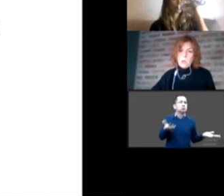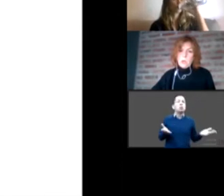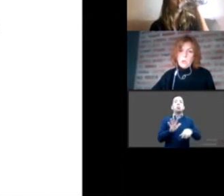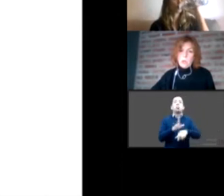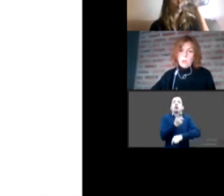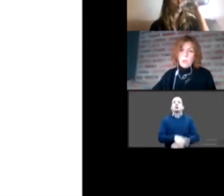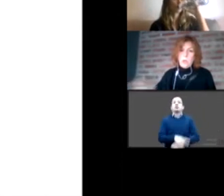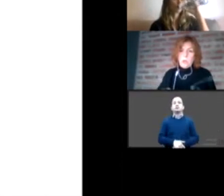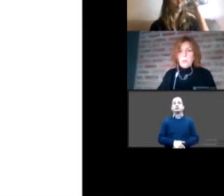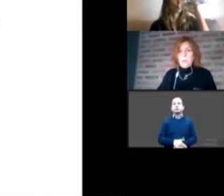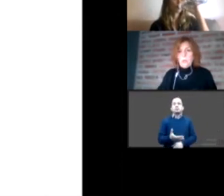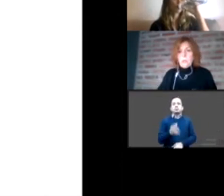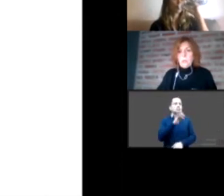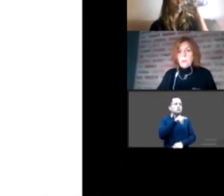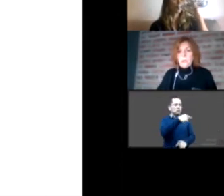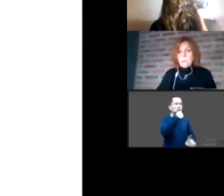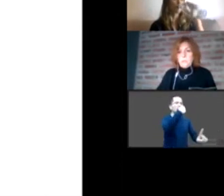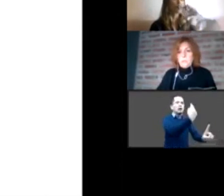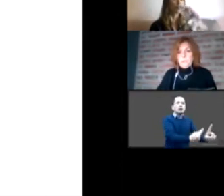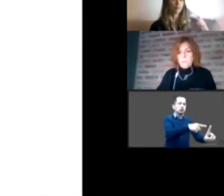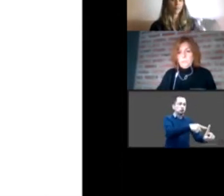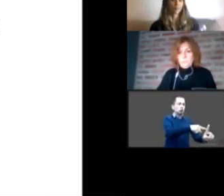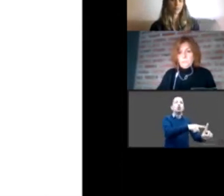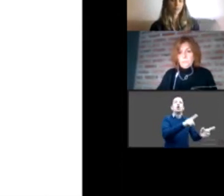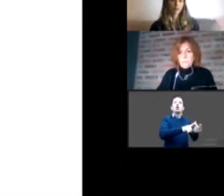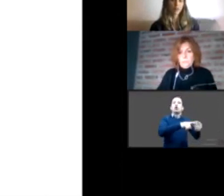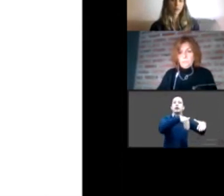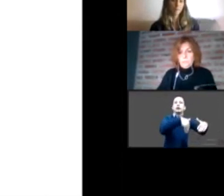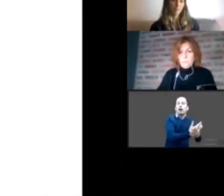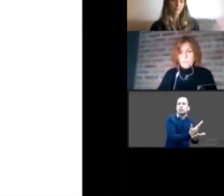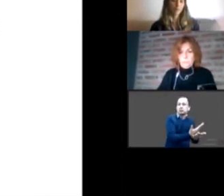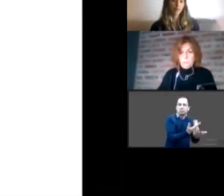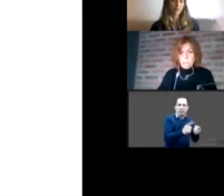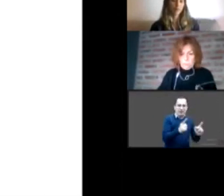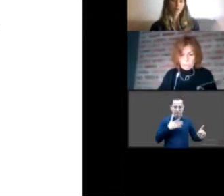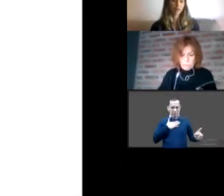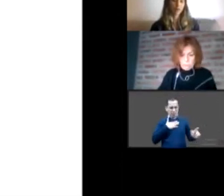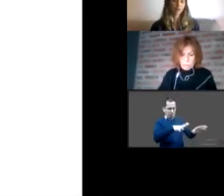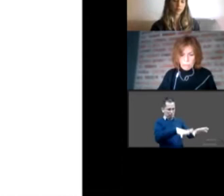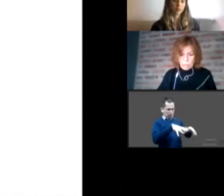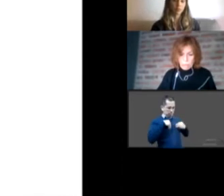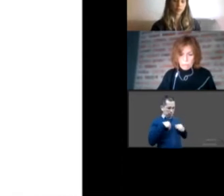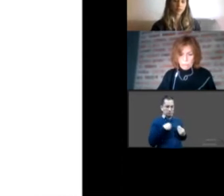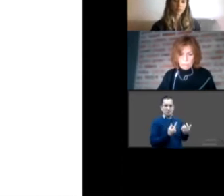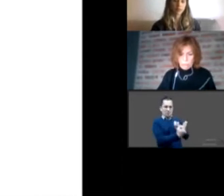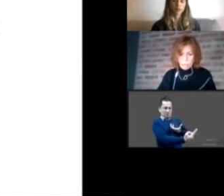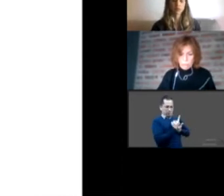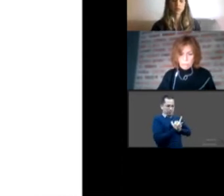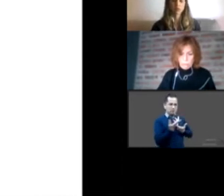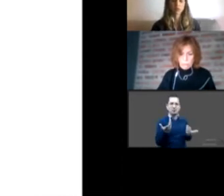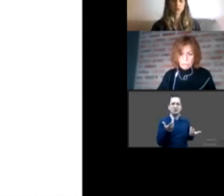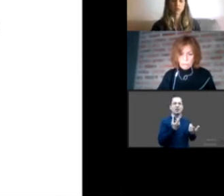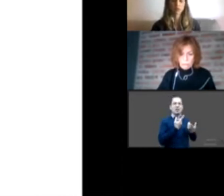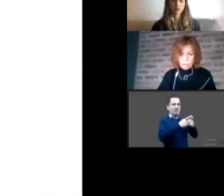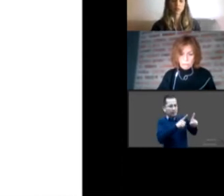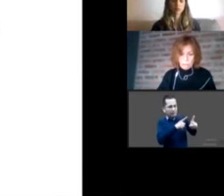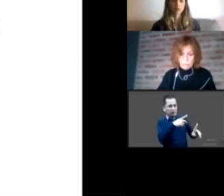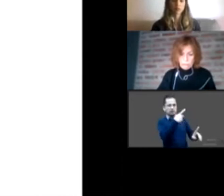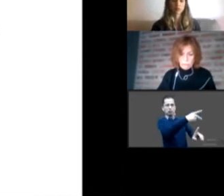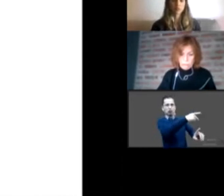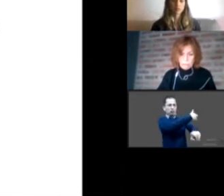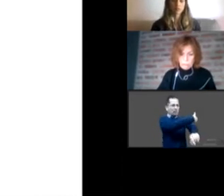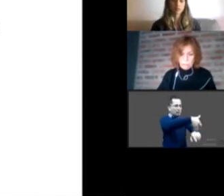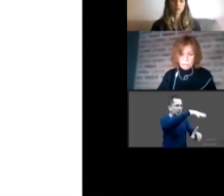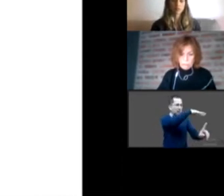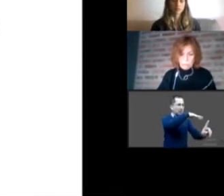niños ajenos, familias ajenas, las diferencias, pero en realidad en la vida cotidiana